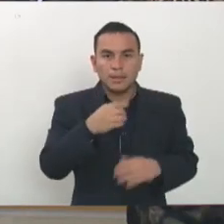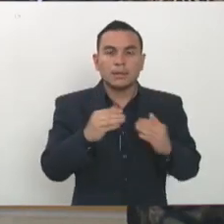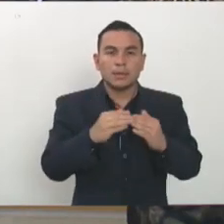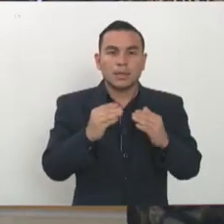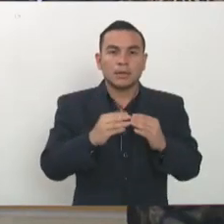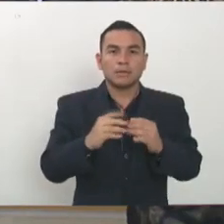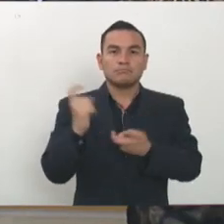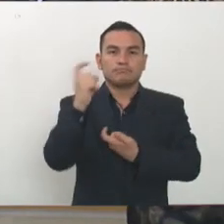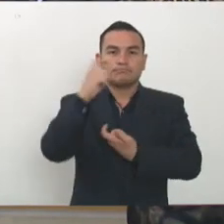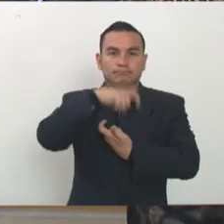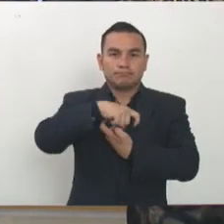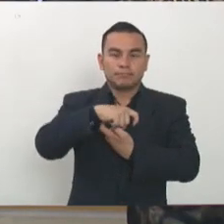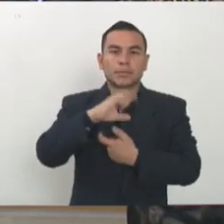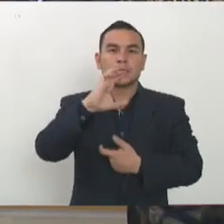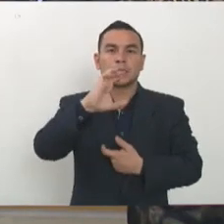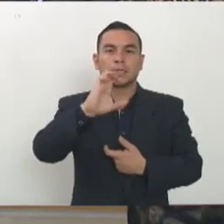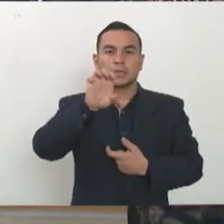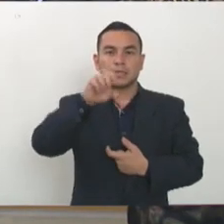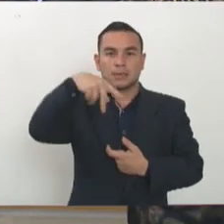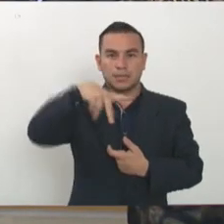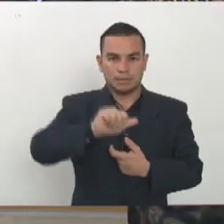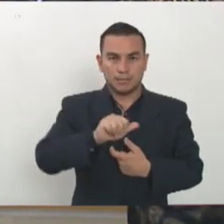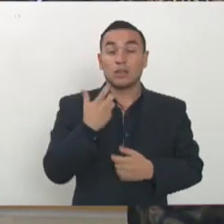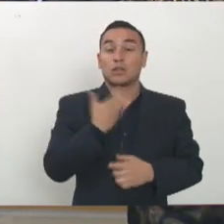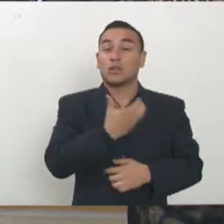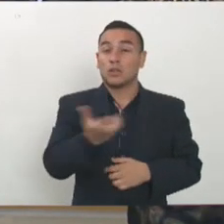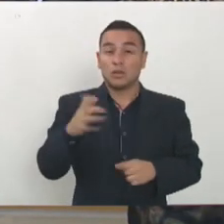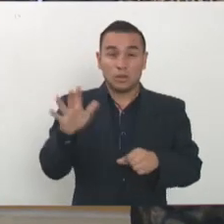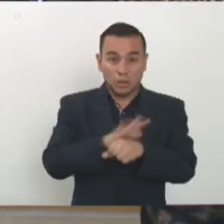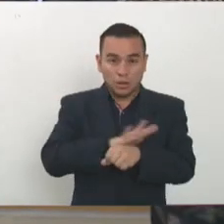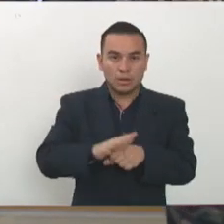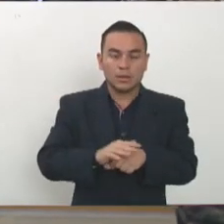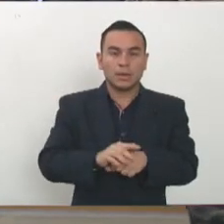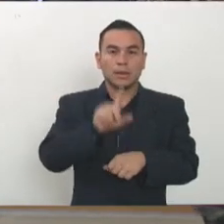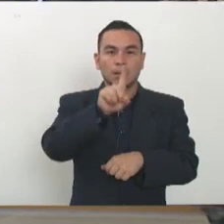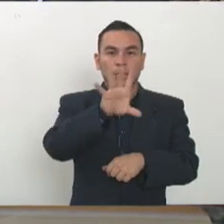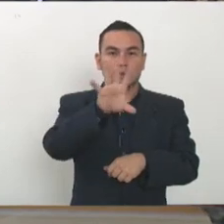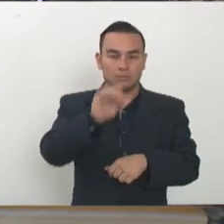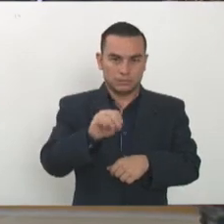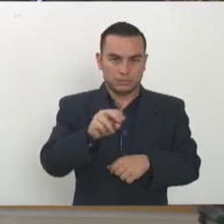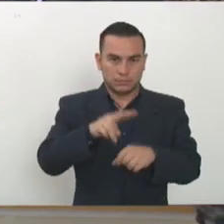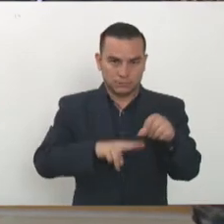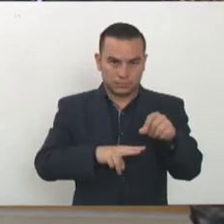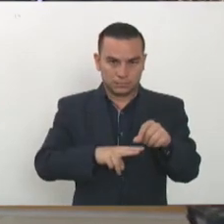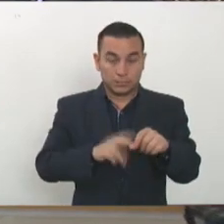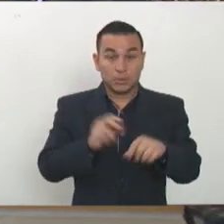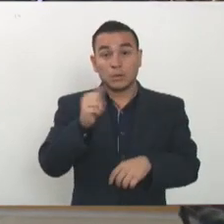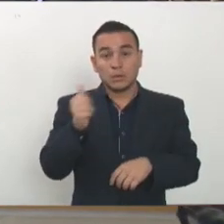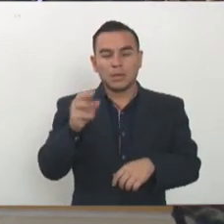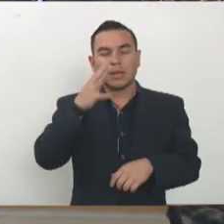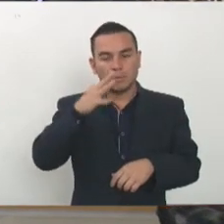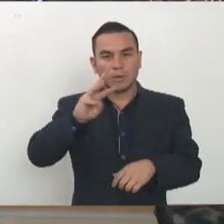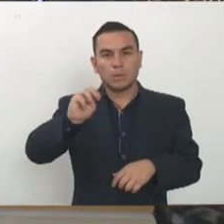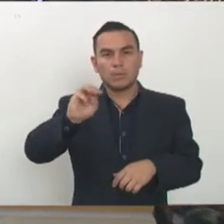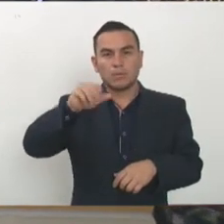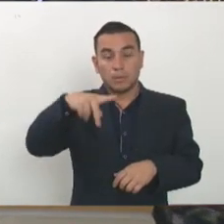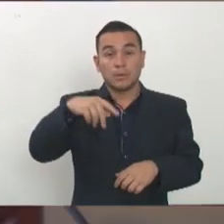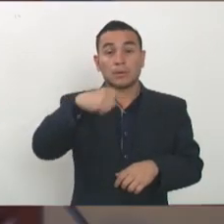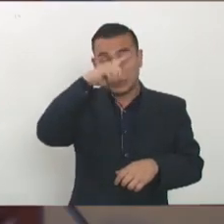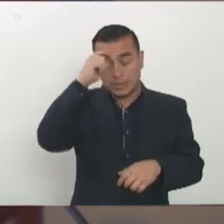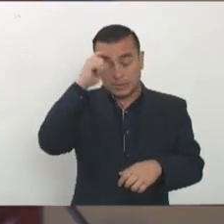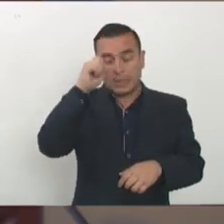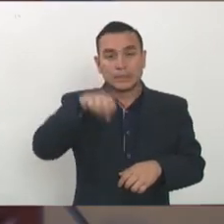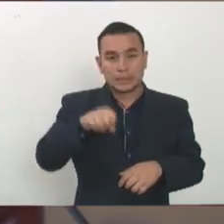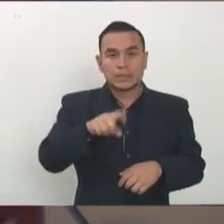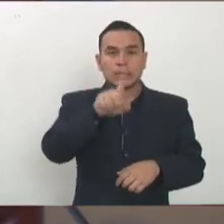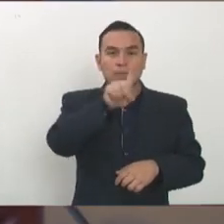etcétera sepa eso están incluidos todos los otros están incluidos los que están trabajando tienen un